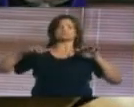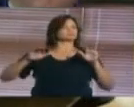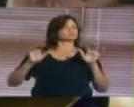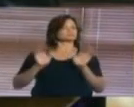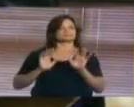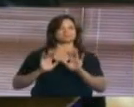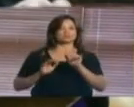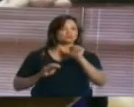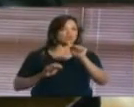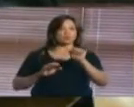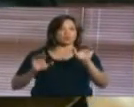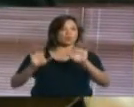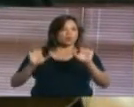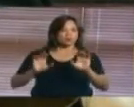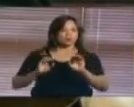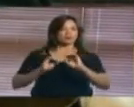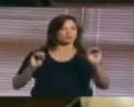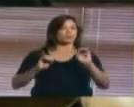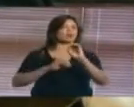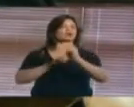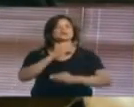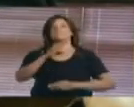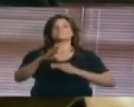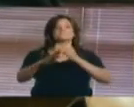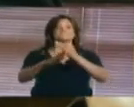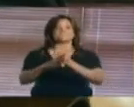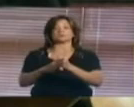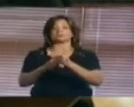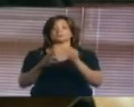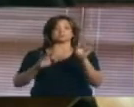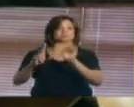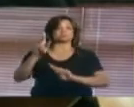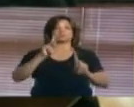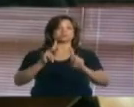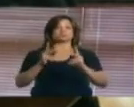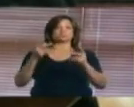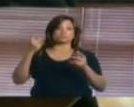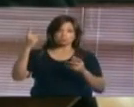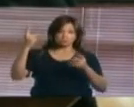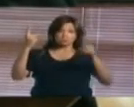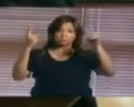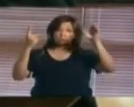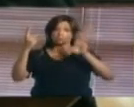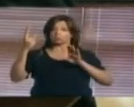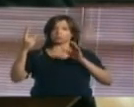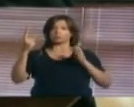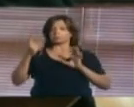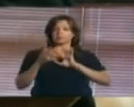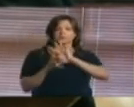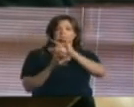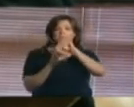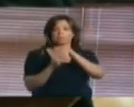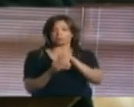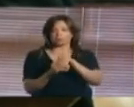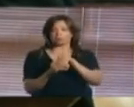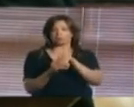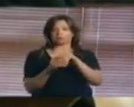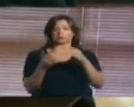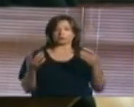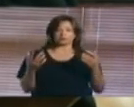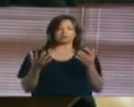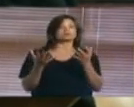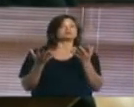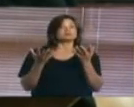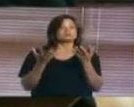no lo hará nunca la humanidad de la cual Dios me hizo falta. ella